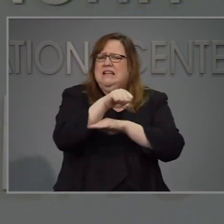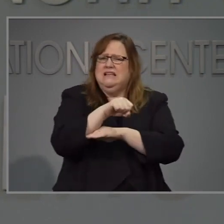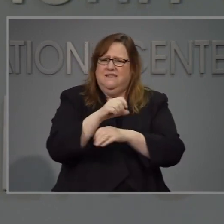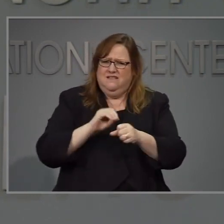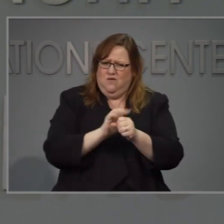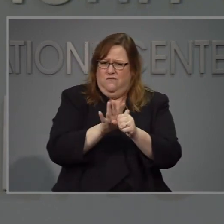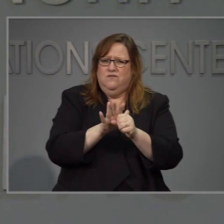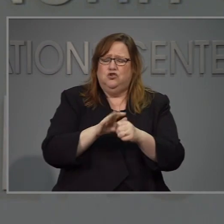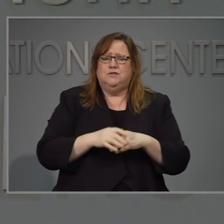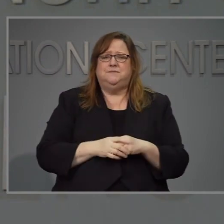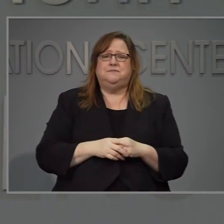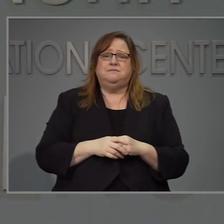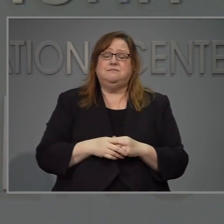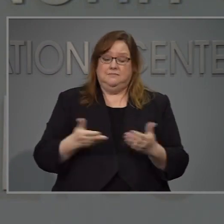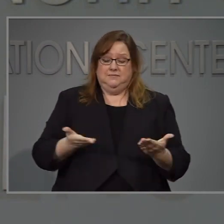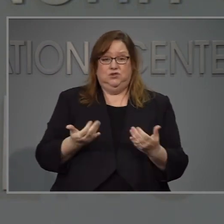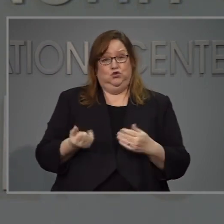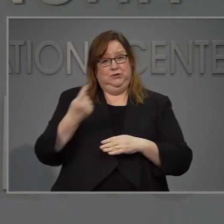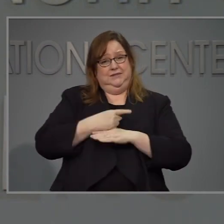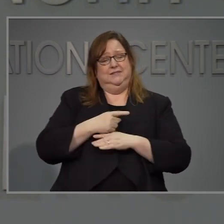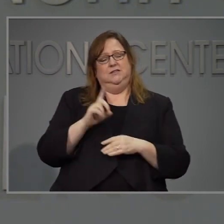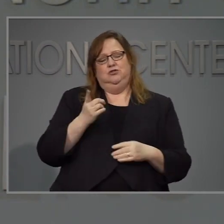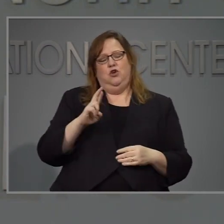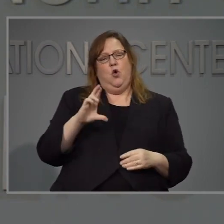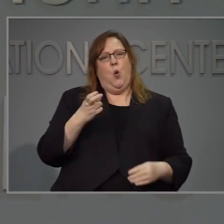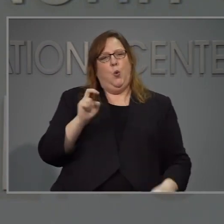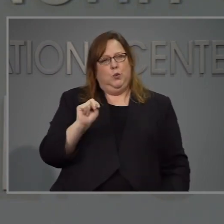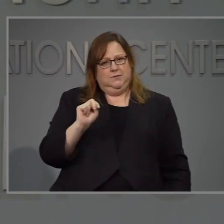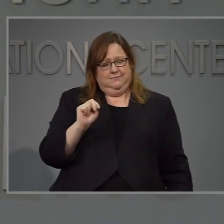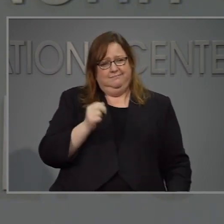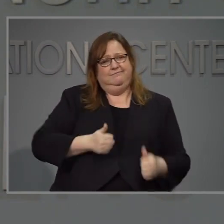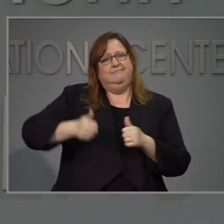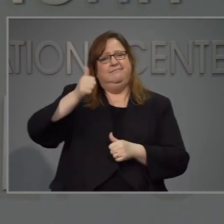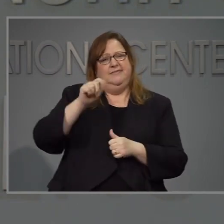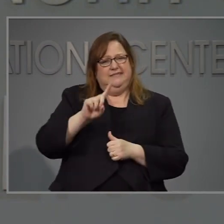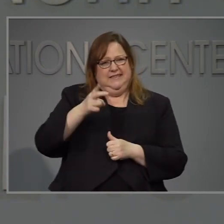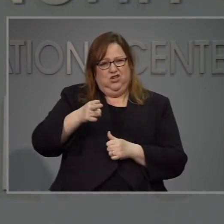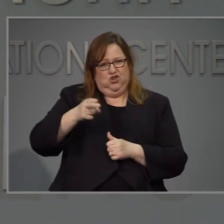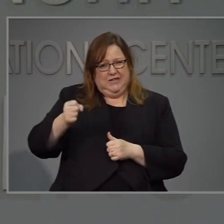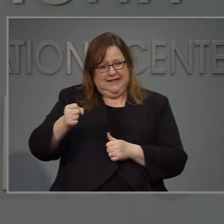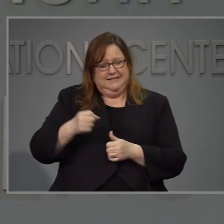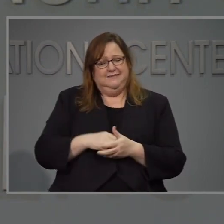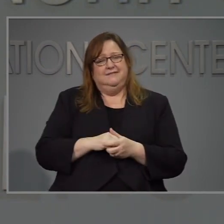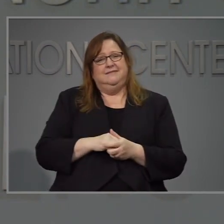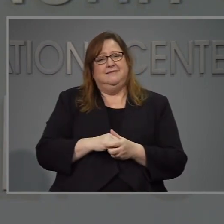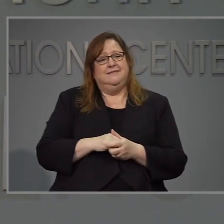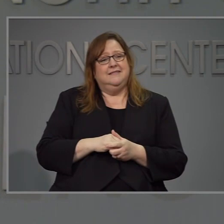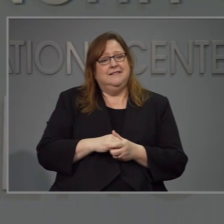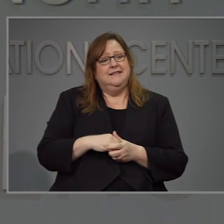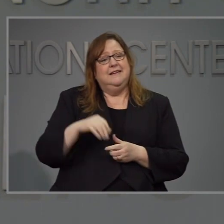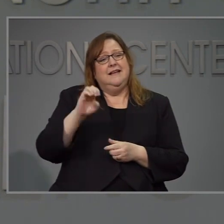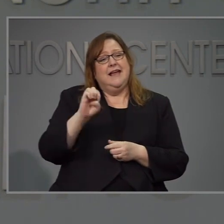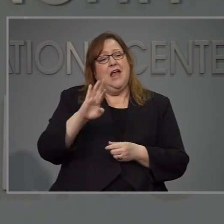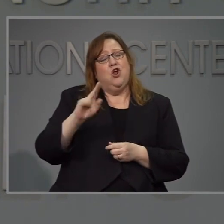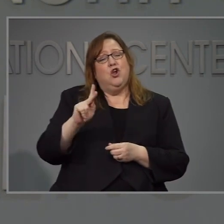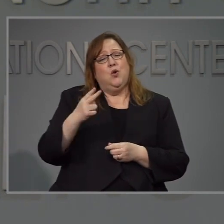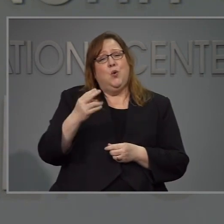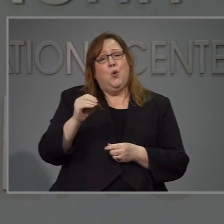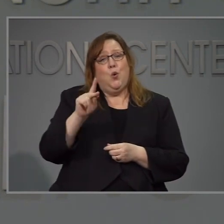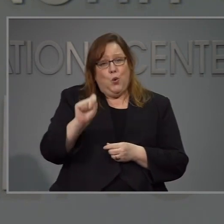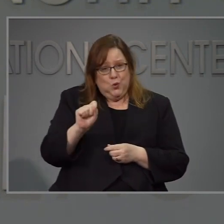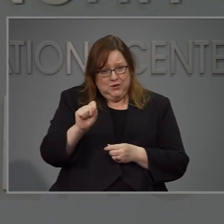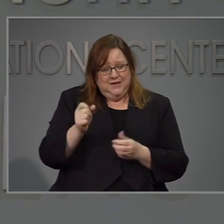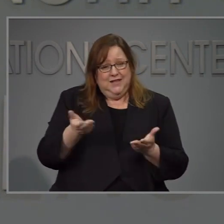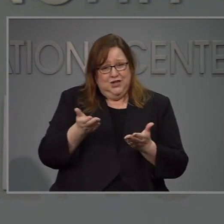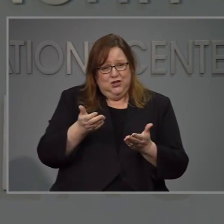y salud humana la doctora nandica buen así como el secretario de seguridad pública eric hox y el director de administración de emergencias. mike